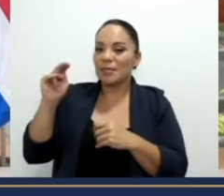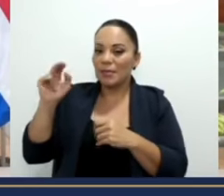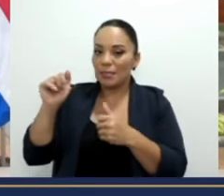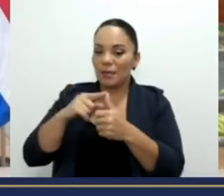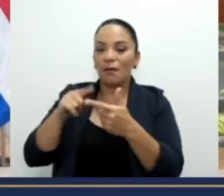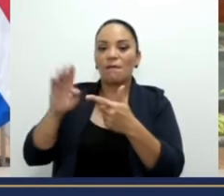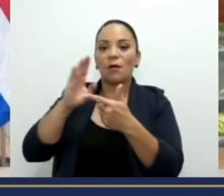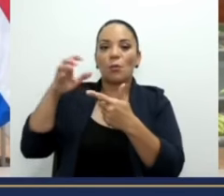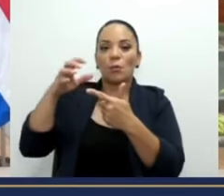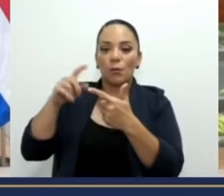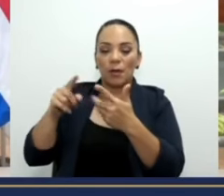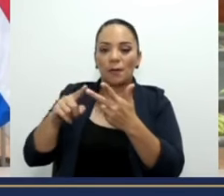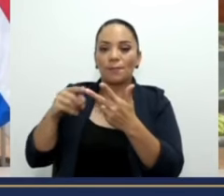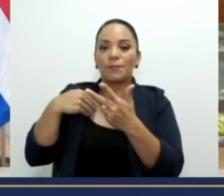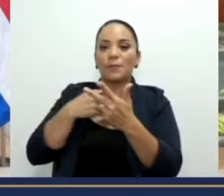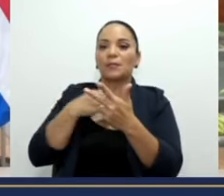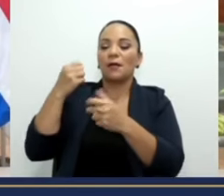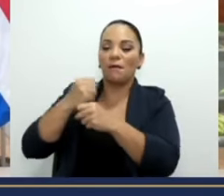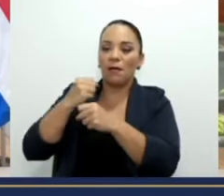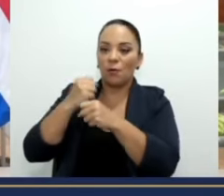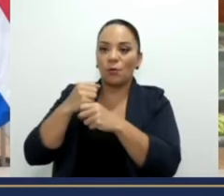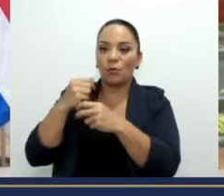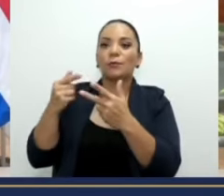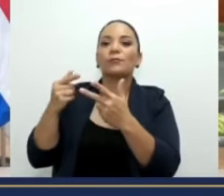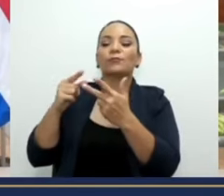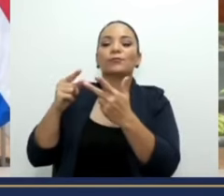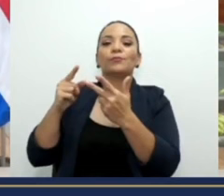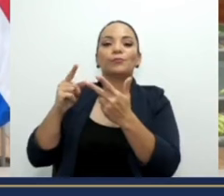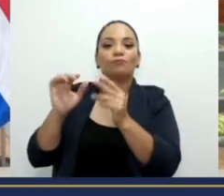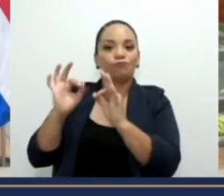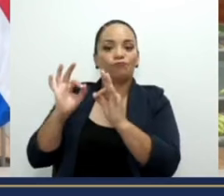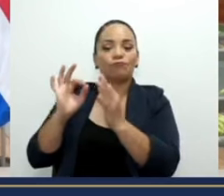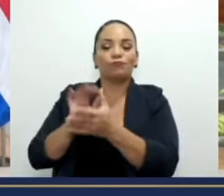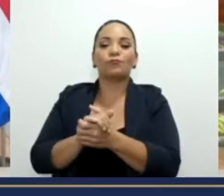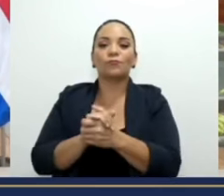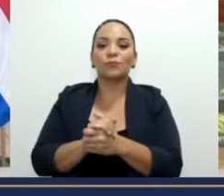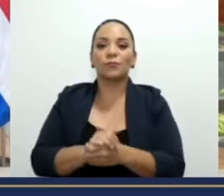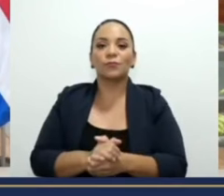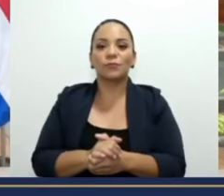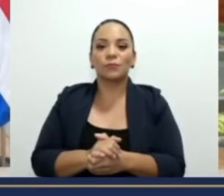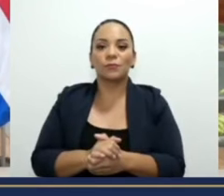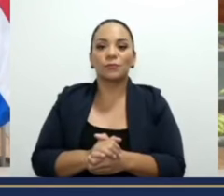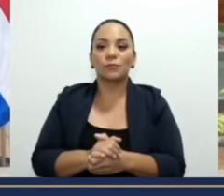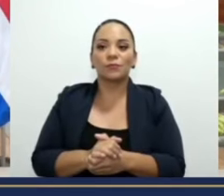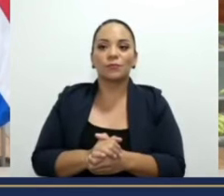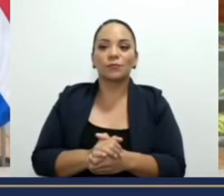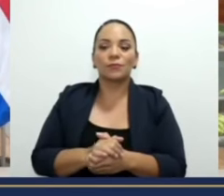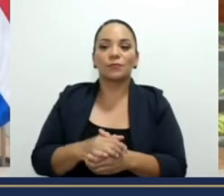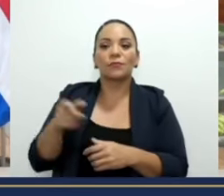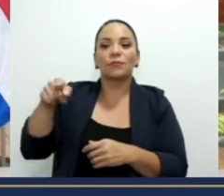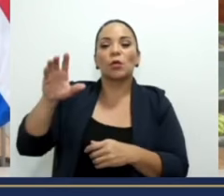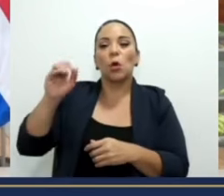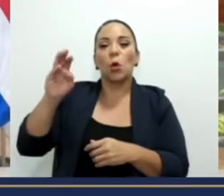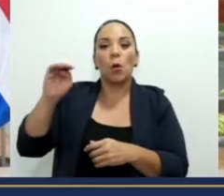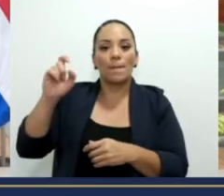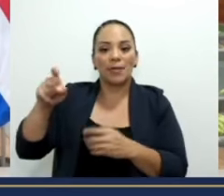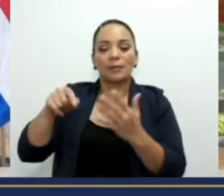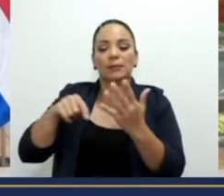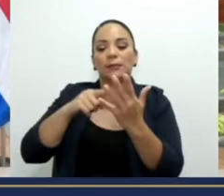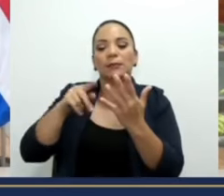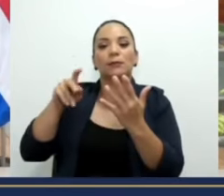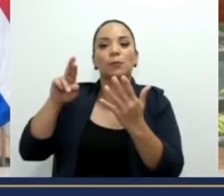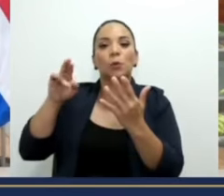el Banco Popular, el Ministerio de Trabajo y Seguridad Social, por allá anda Comex y ProCommerce,